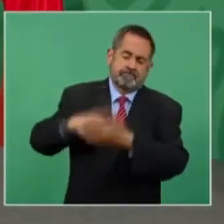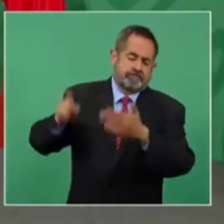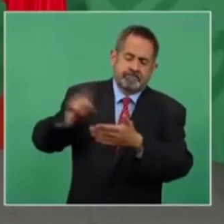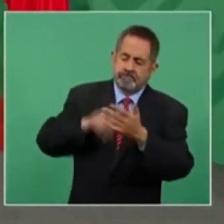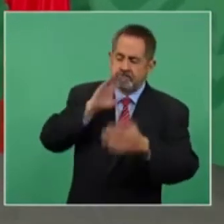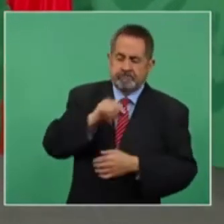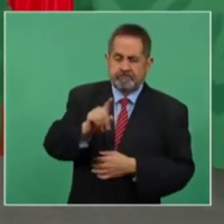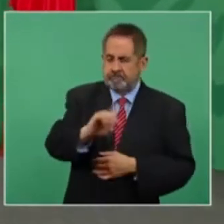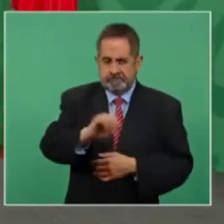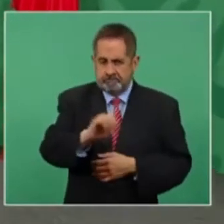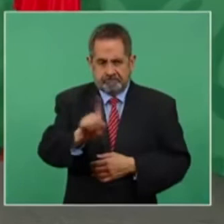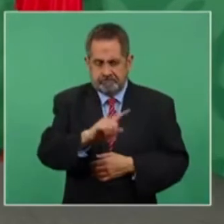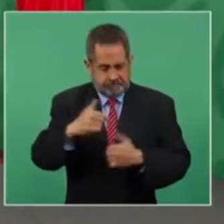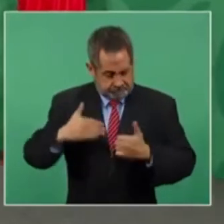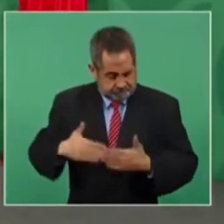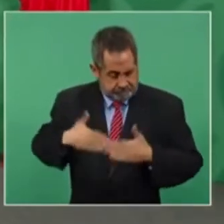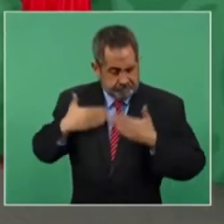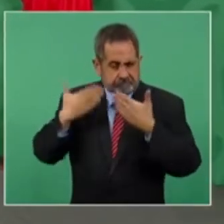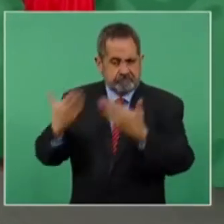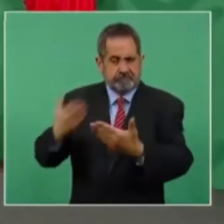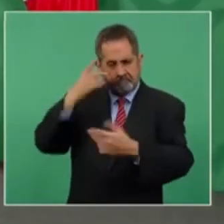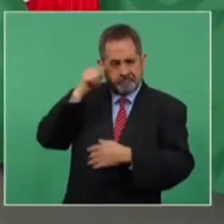le tengo confianza